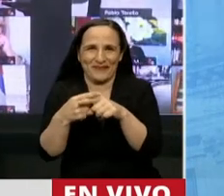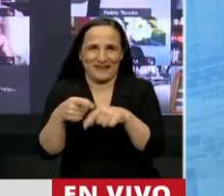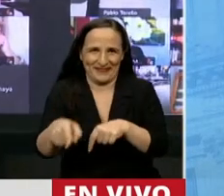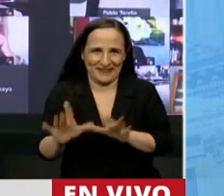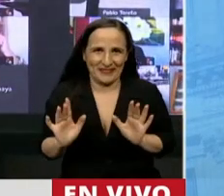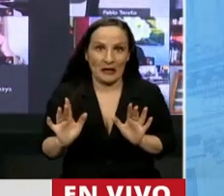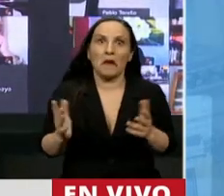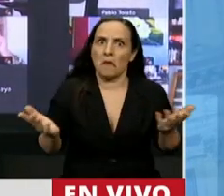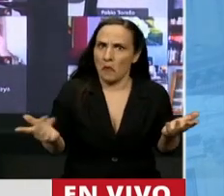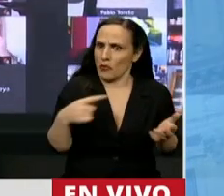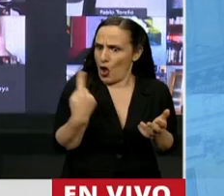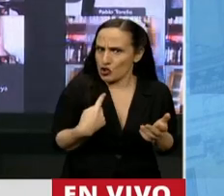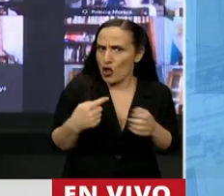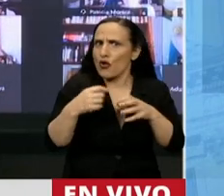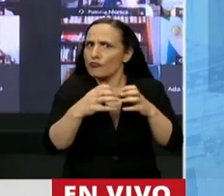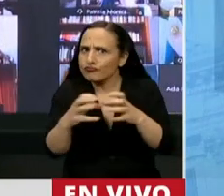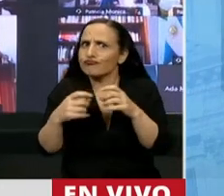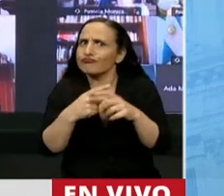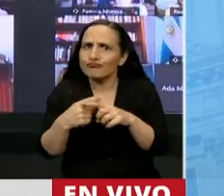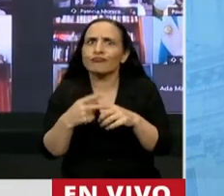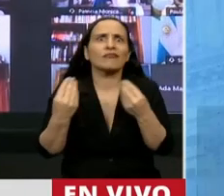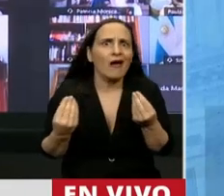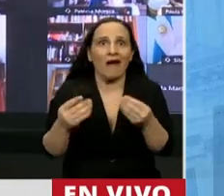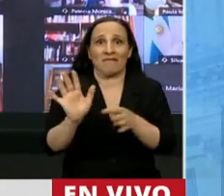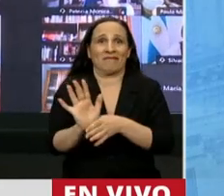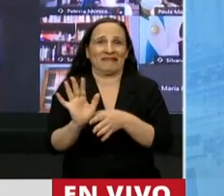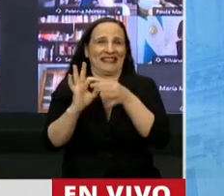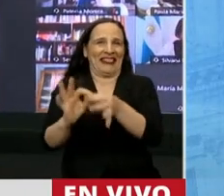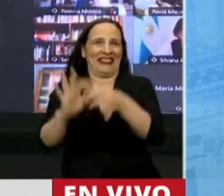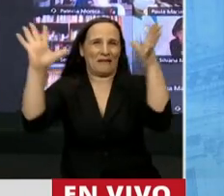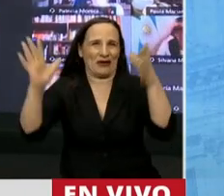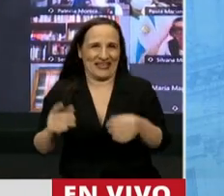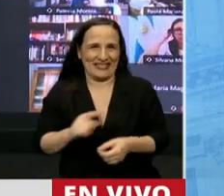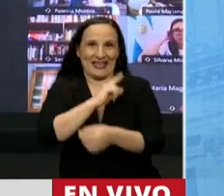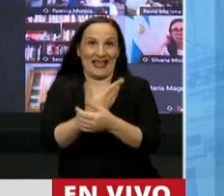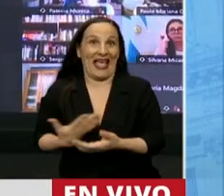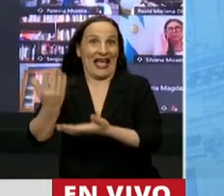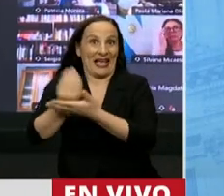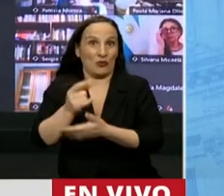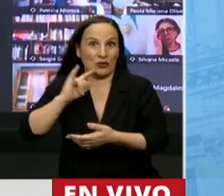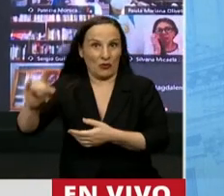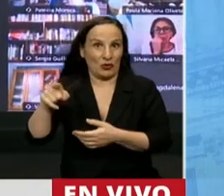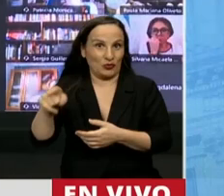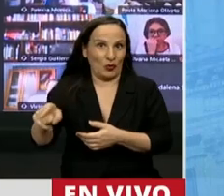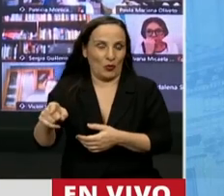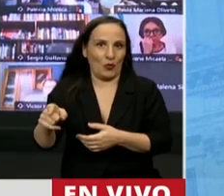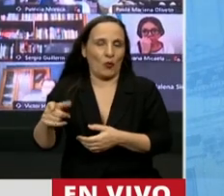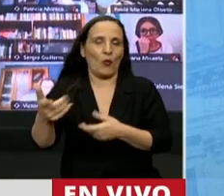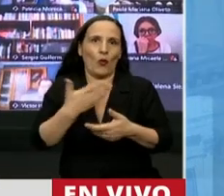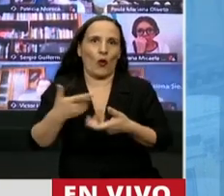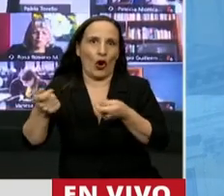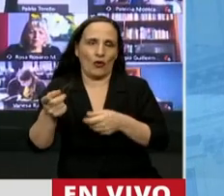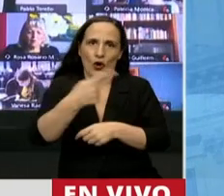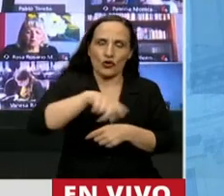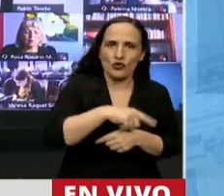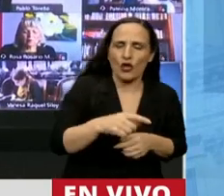estamos ejerciendo ni más ni menos que la democracia, el Ejecutivo gobierna primordialmente y nosotros deliberamos primordialmente.